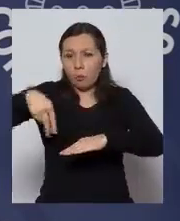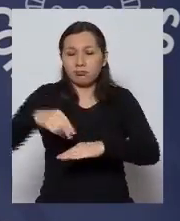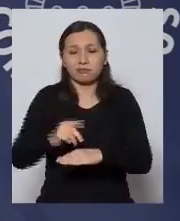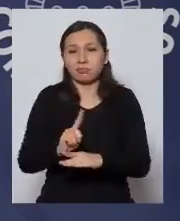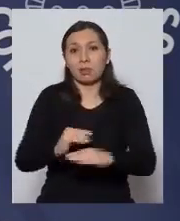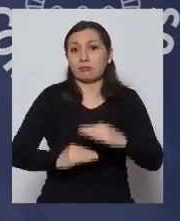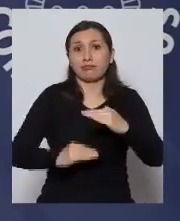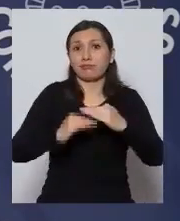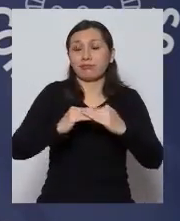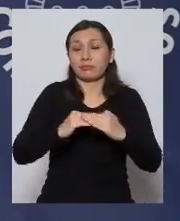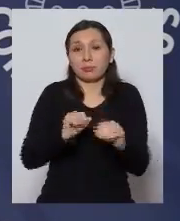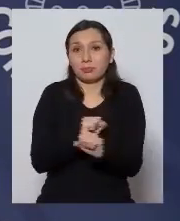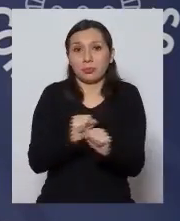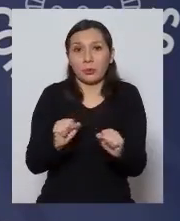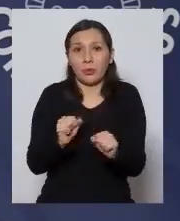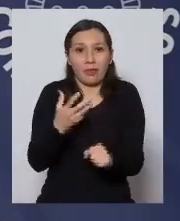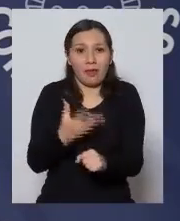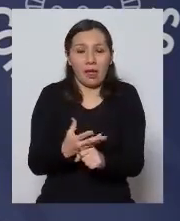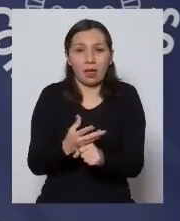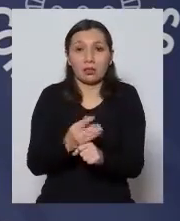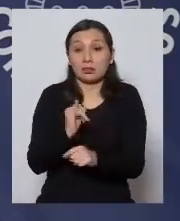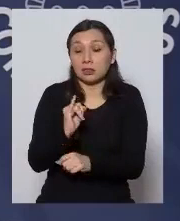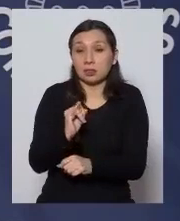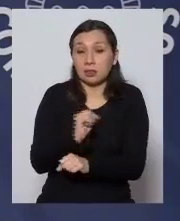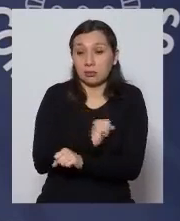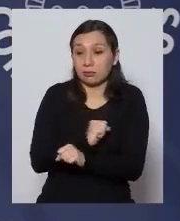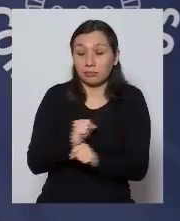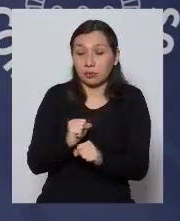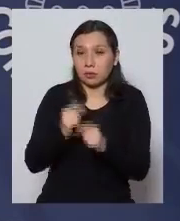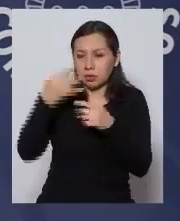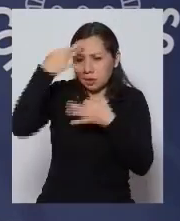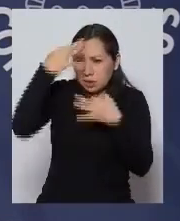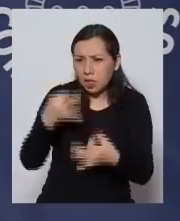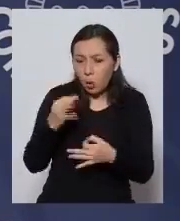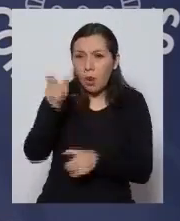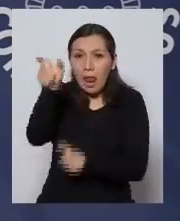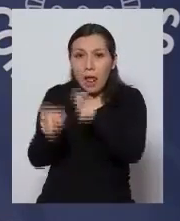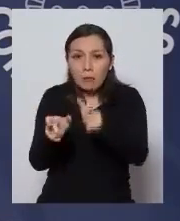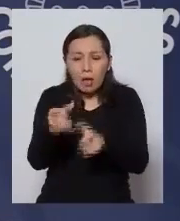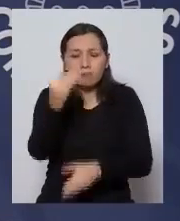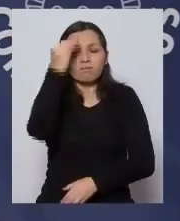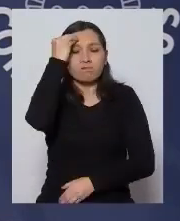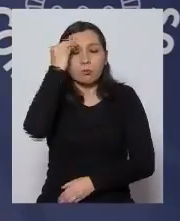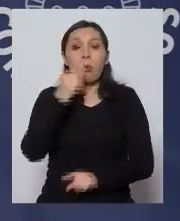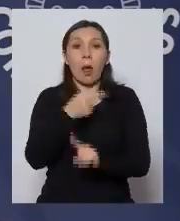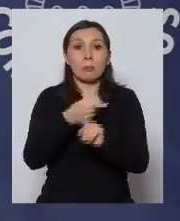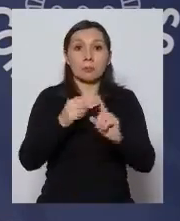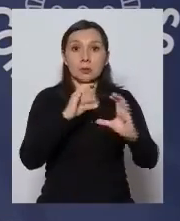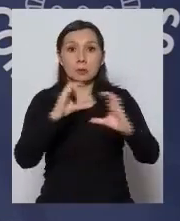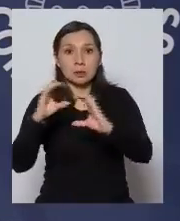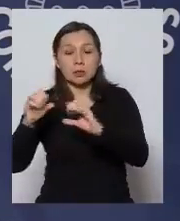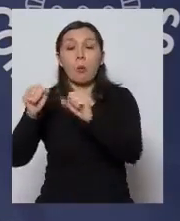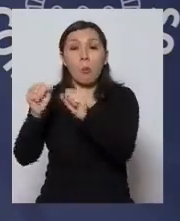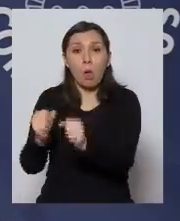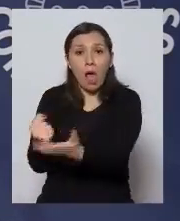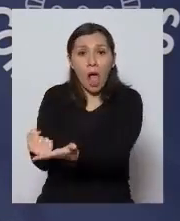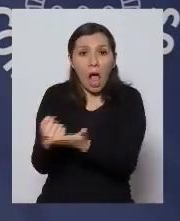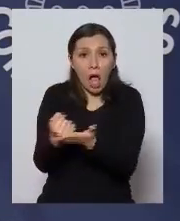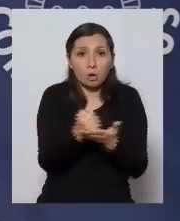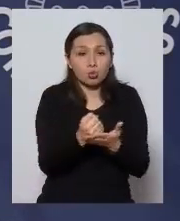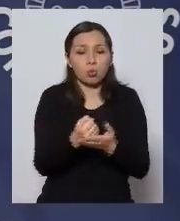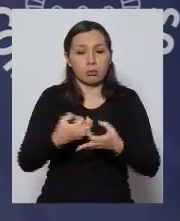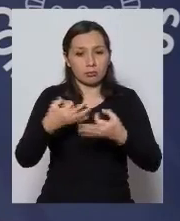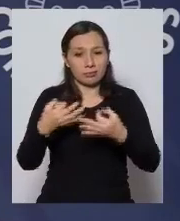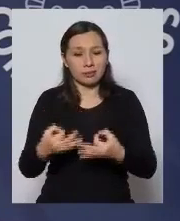límites y en definitiva si no logramos este convencimiento en el cual los medios de comunicación pueden cooperar